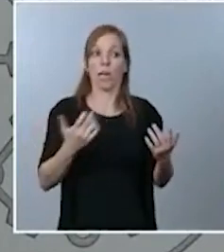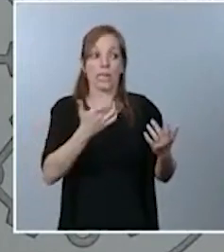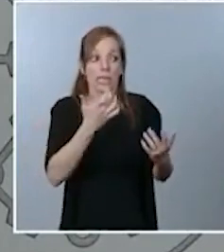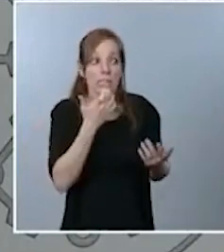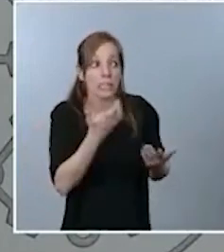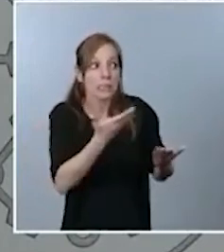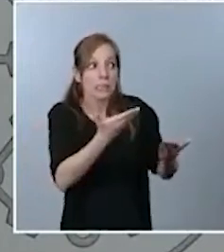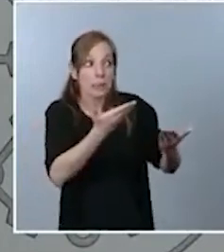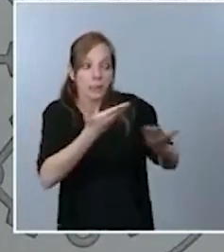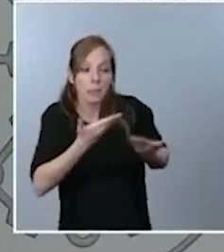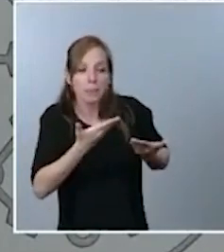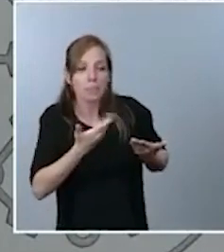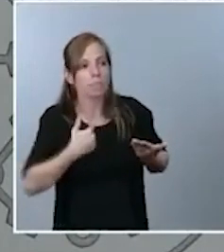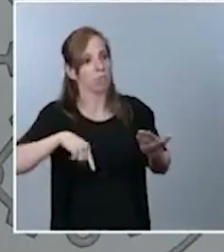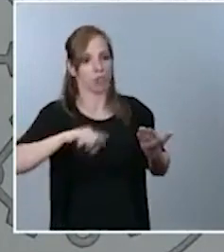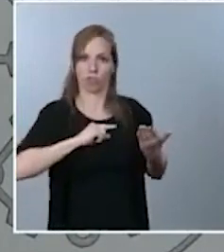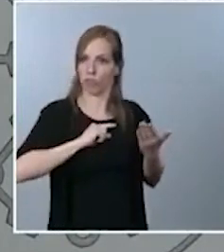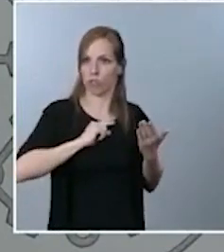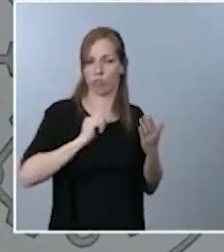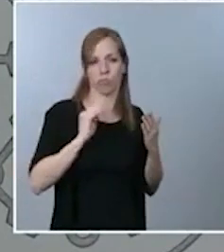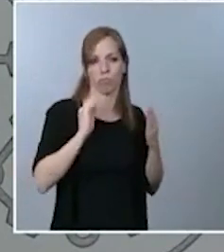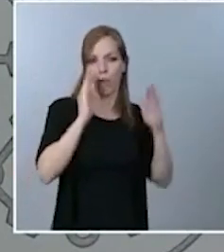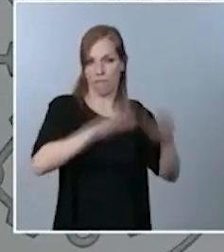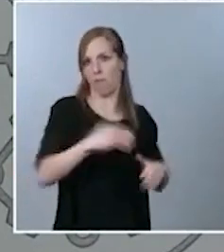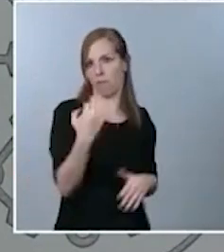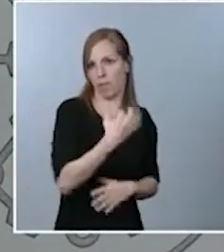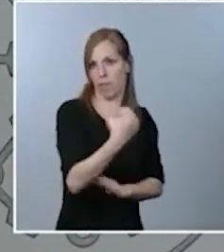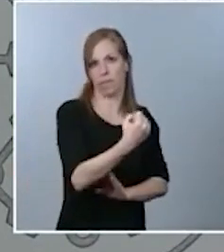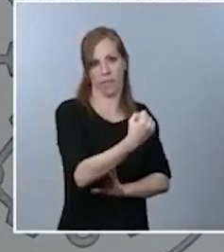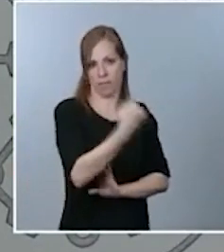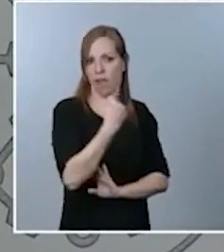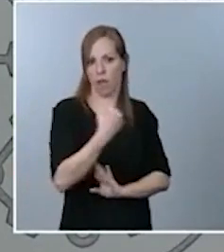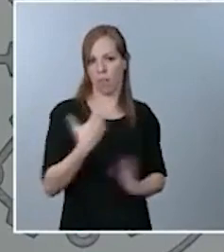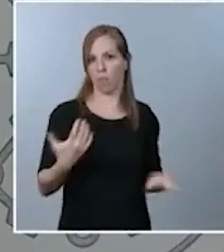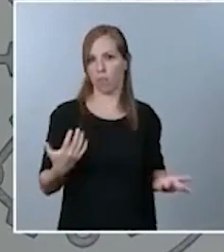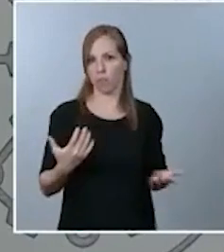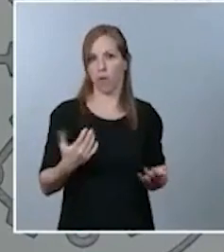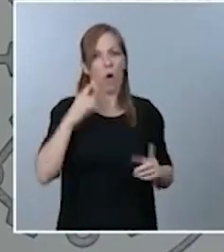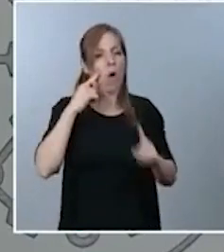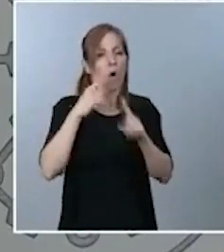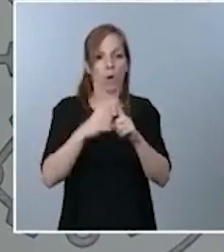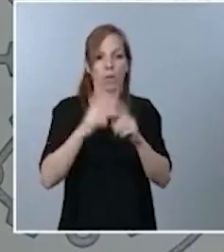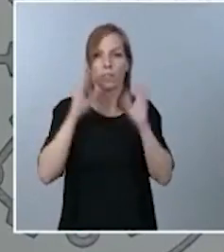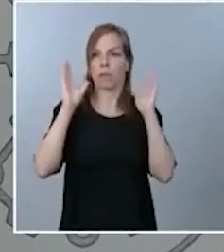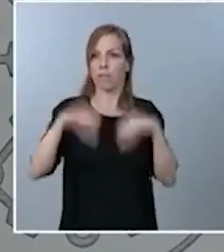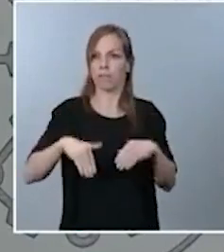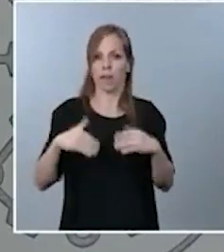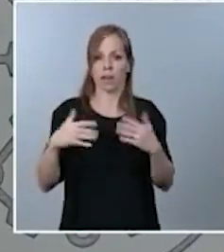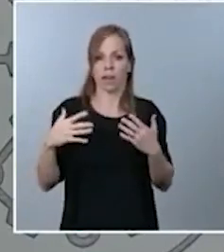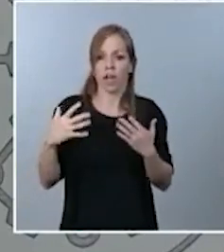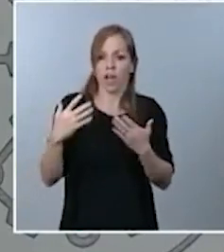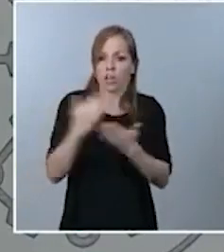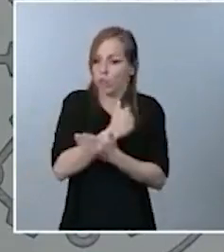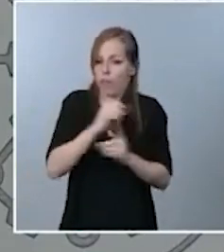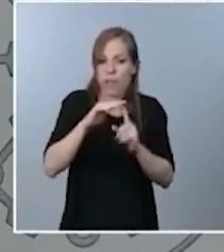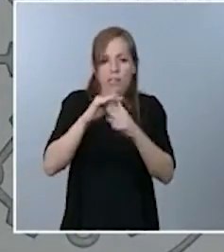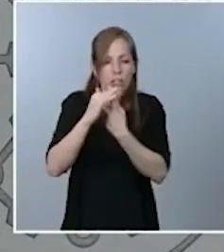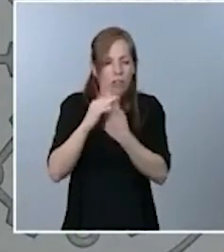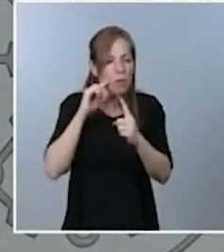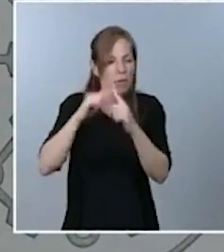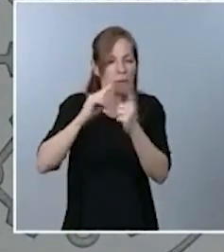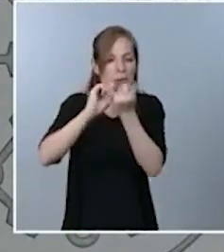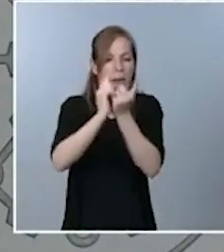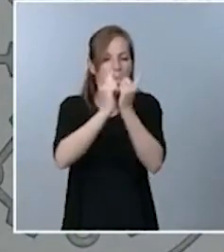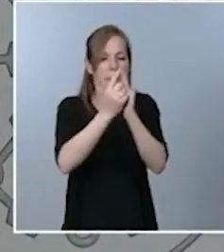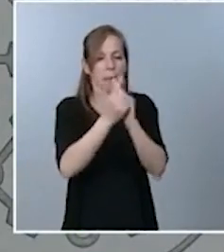ayudar en la reconstrucción, para poder ayudar en acelerar todas las palancas de cambio que son imprescindibles para que seamos más